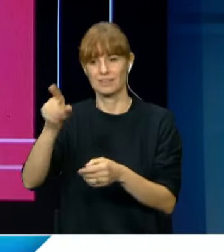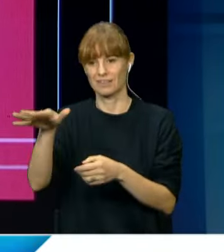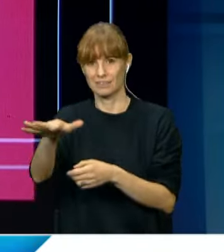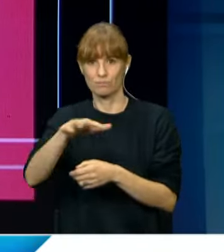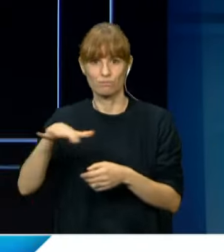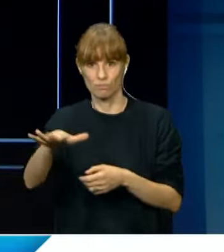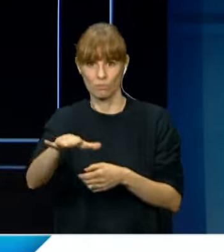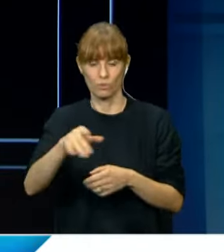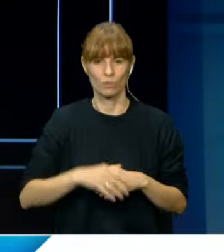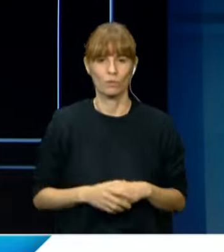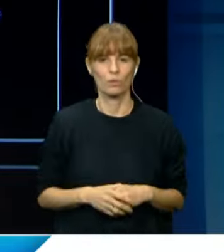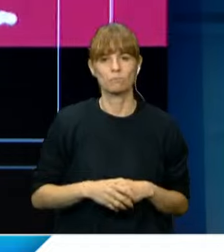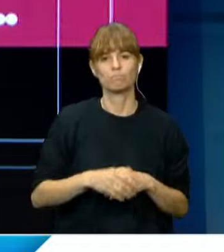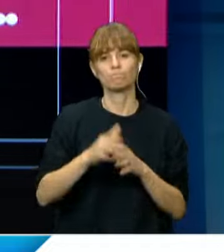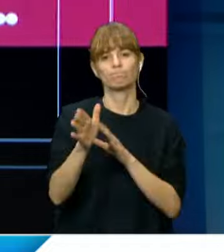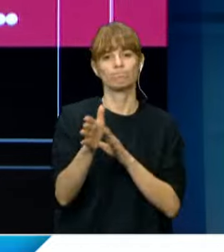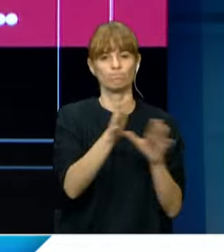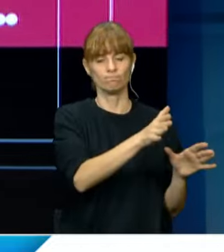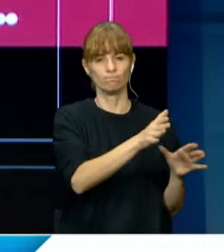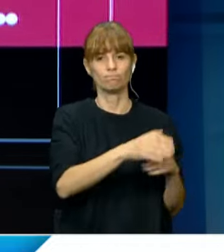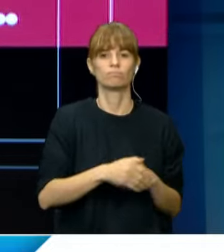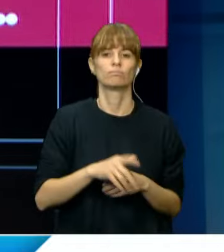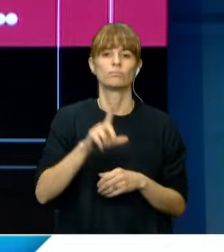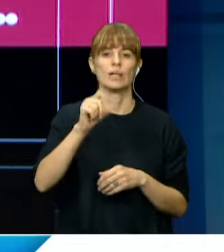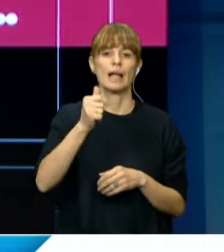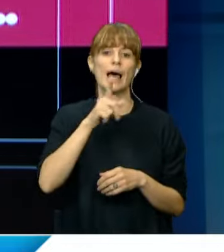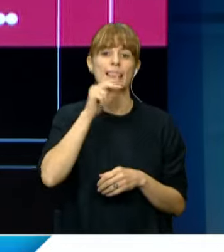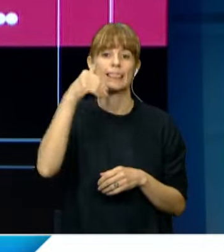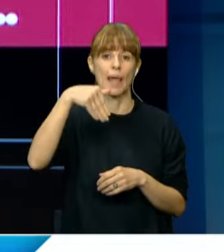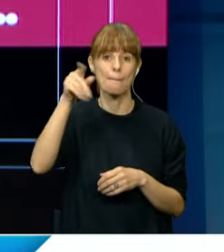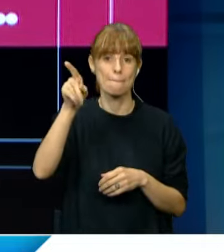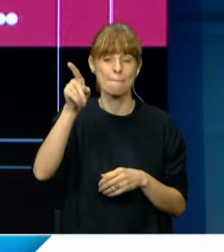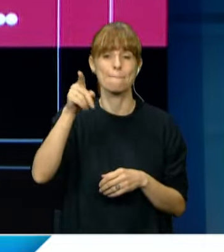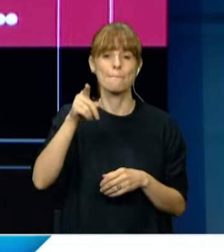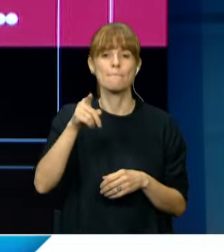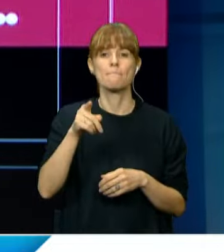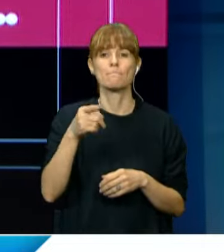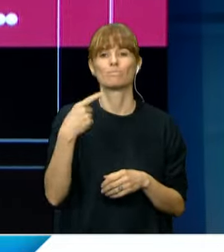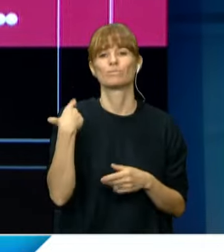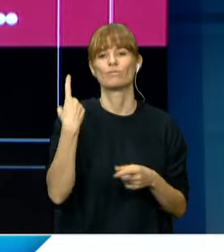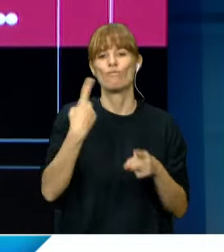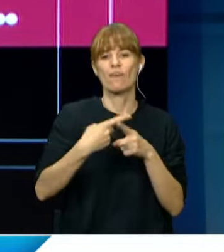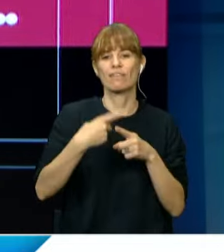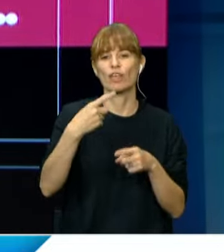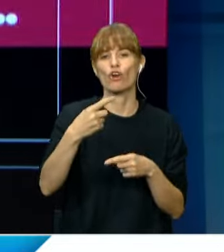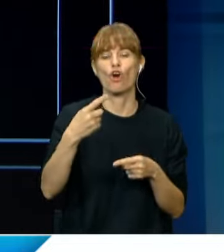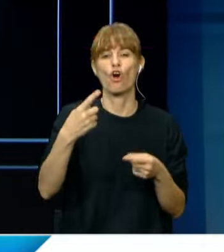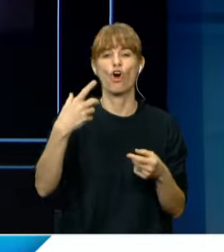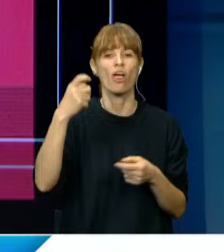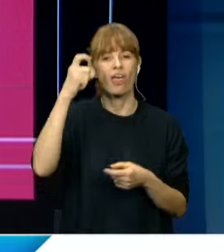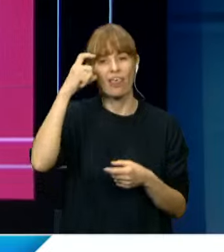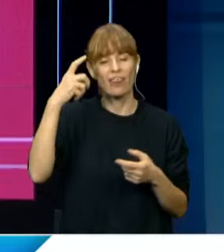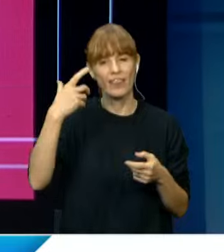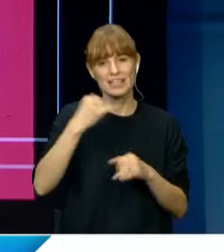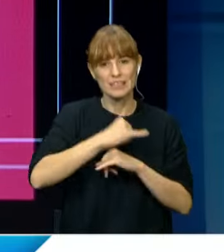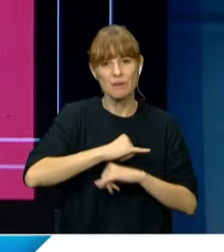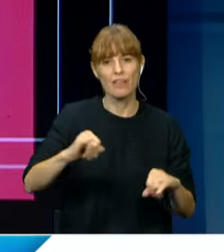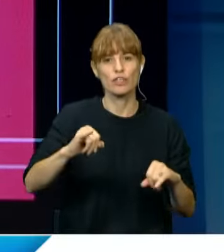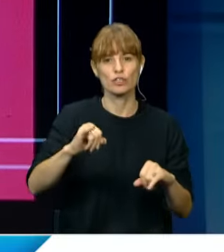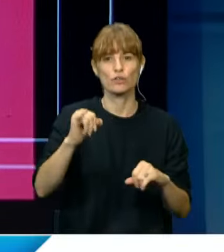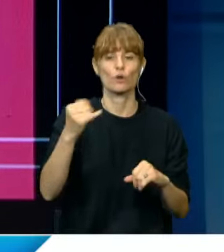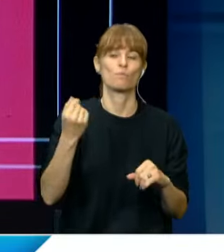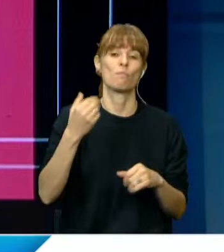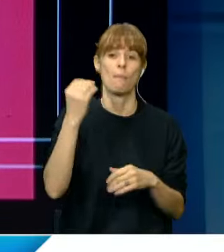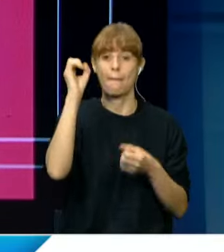orden de ideas, el LATAM Economic Forum celebró su décima edición con la destacada presencia del